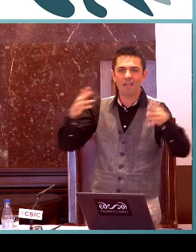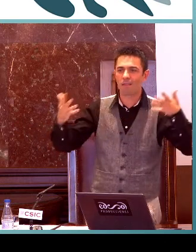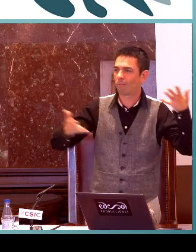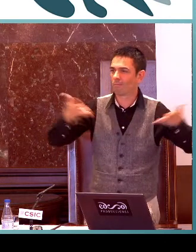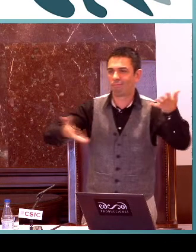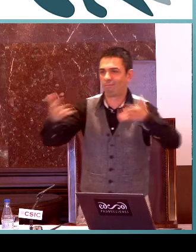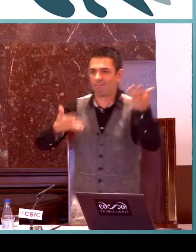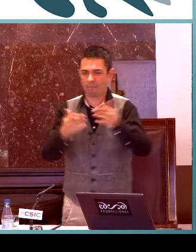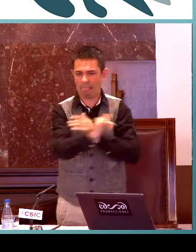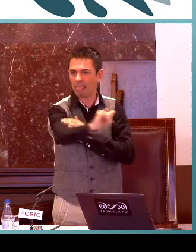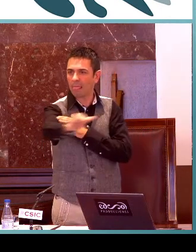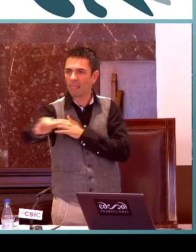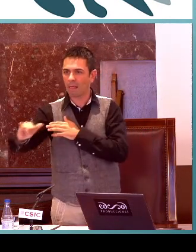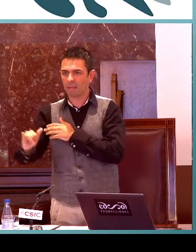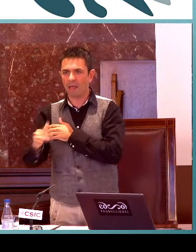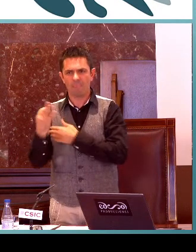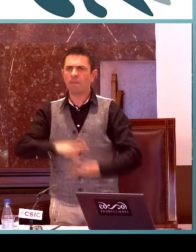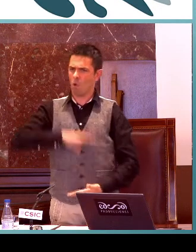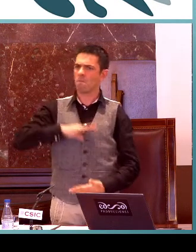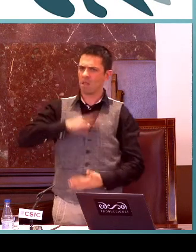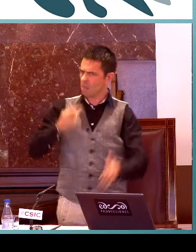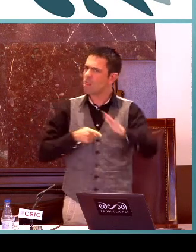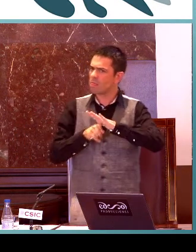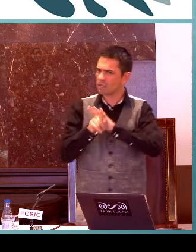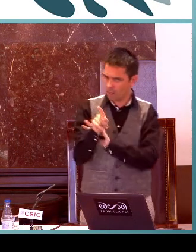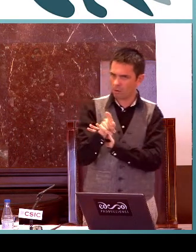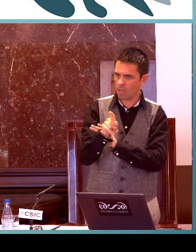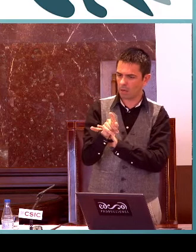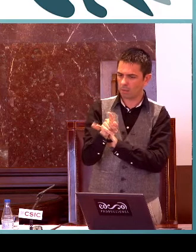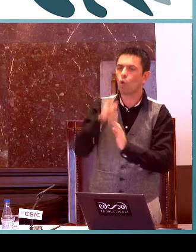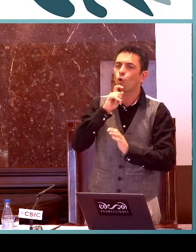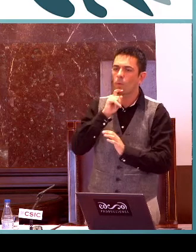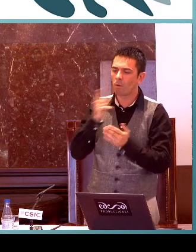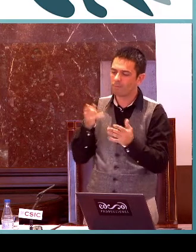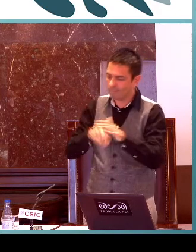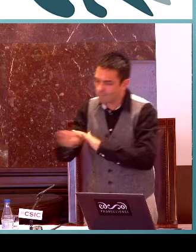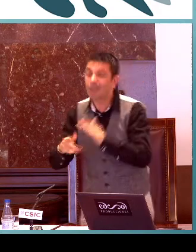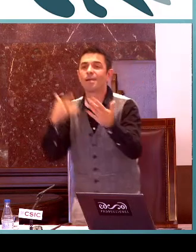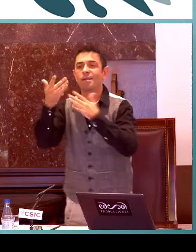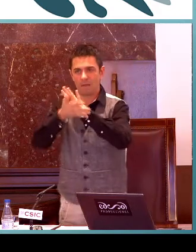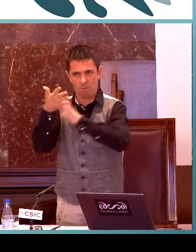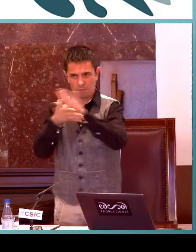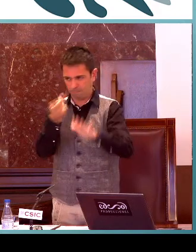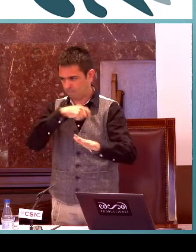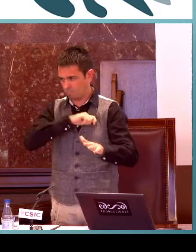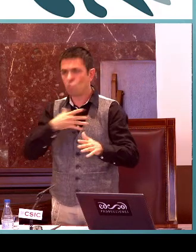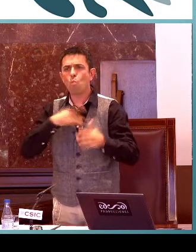tecnologías, el móvil, tablet, etc. Esa es una competencia que el alumnado debe desarrollar.